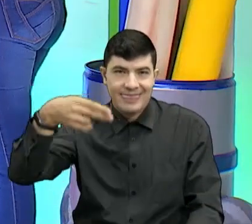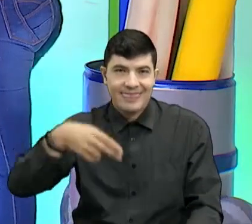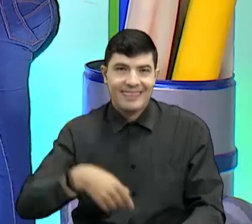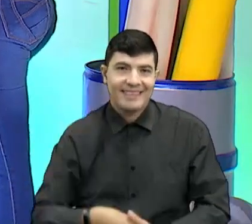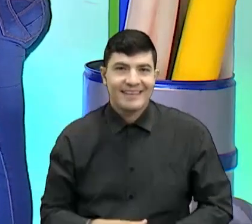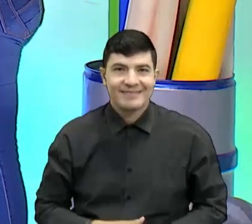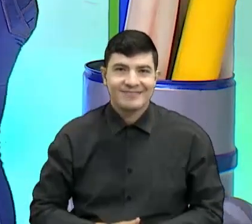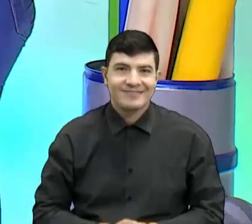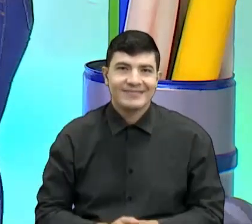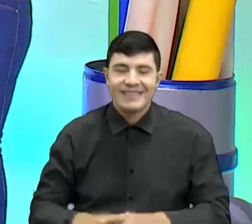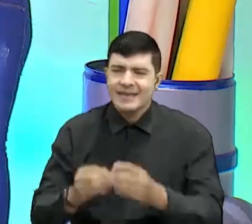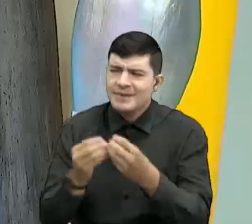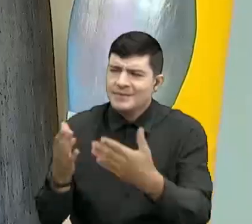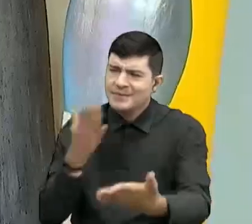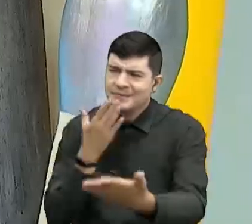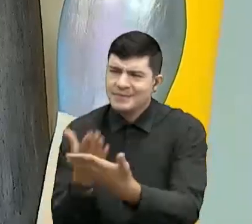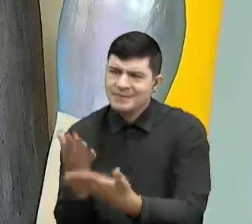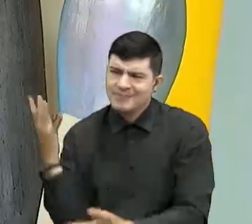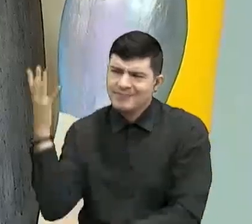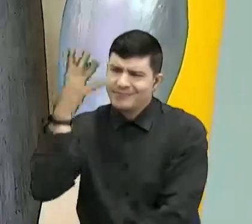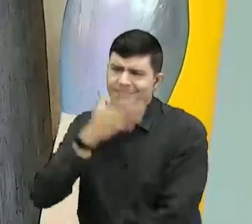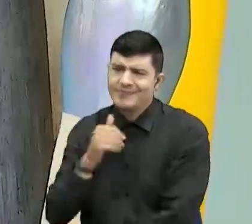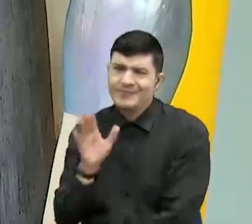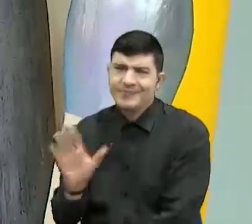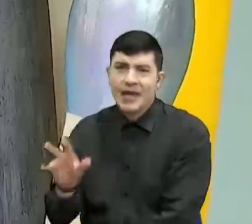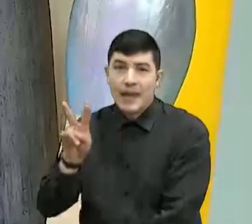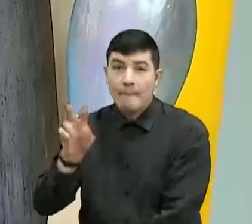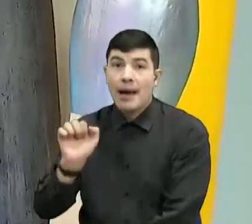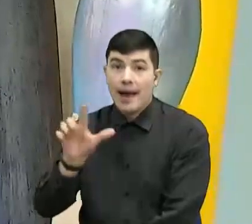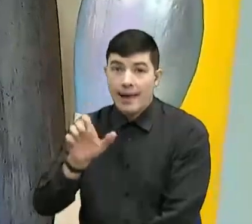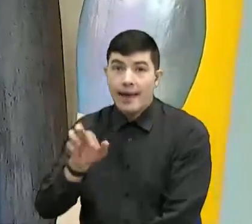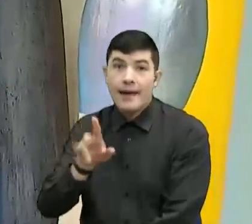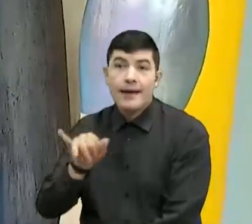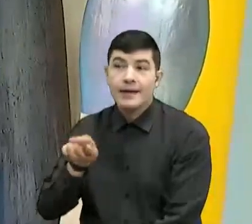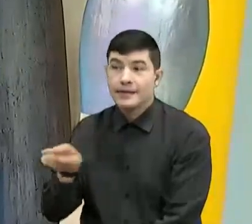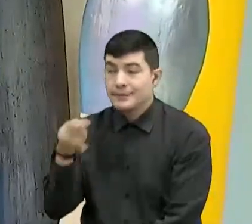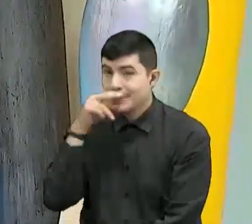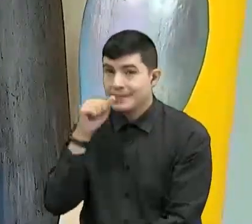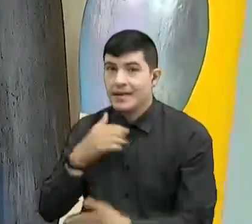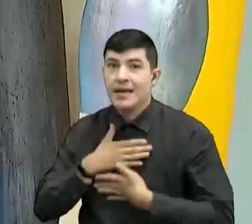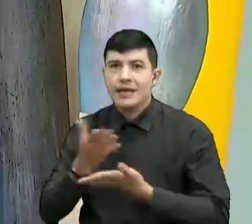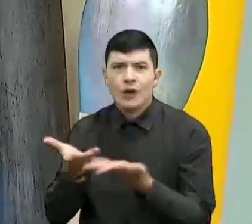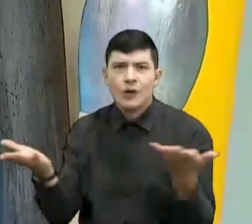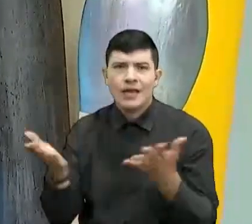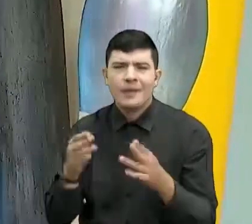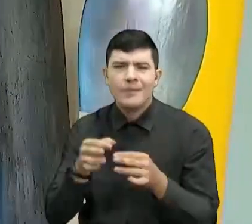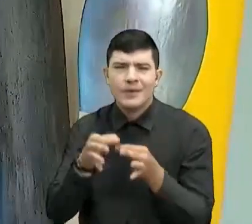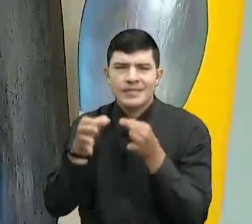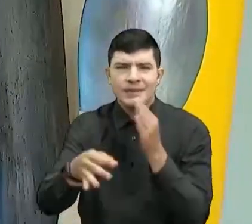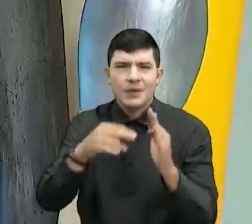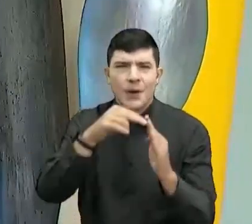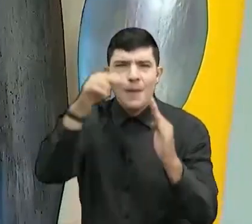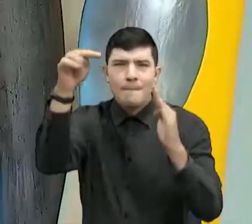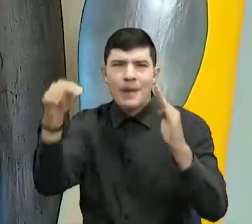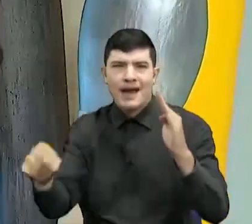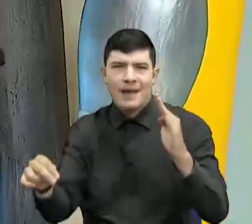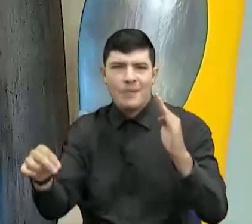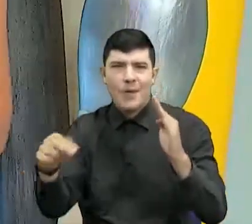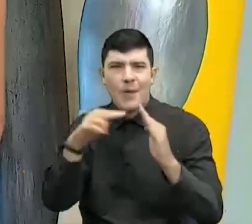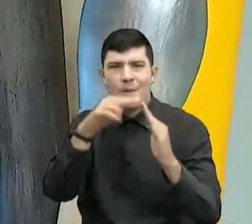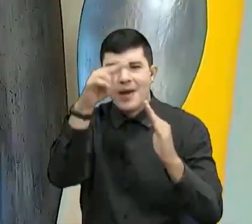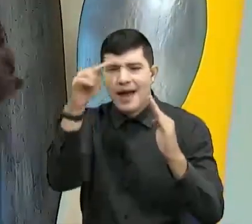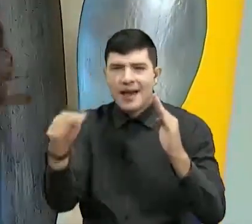Qué bella, mi cielo. Allí teníamos a Valeria, que nos saludaba desde el Páramo, Santander. Nada más y nada menos.